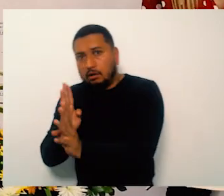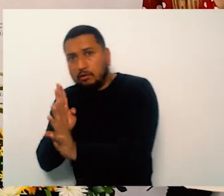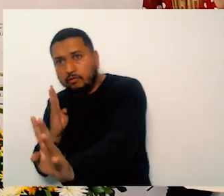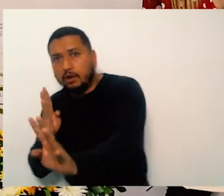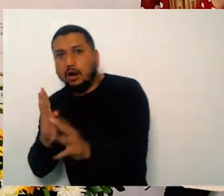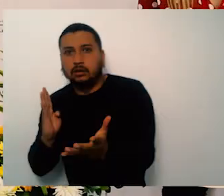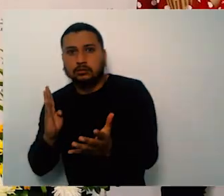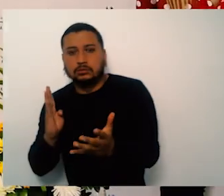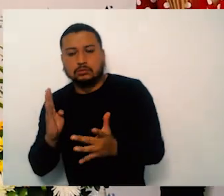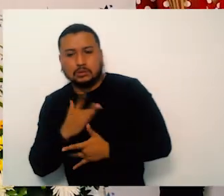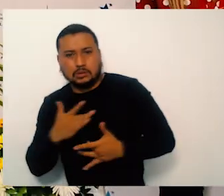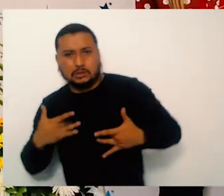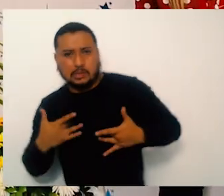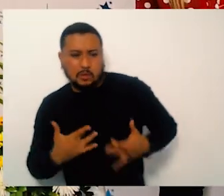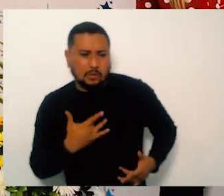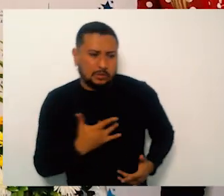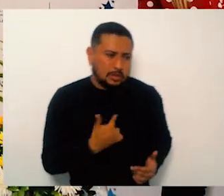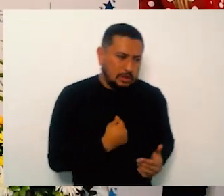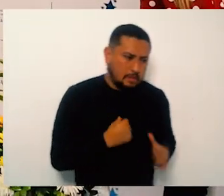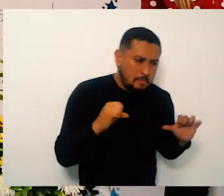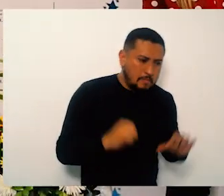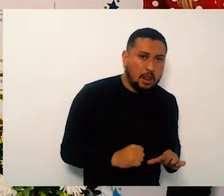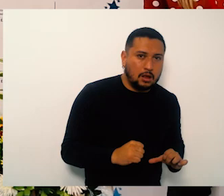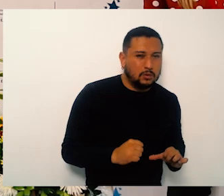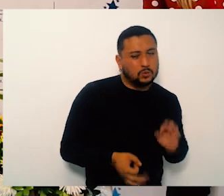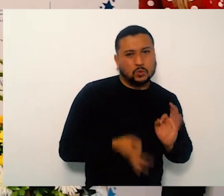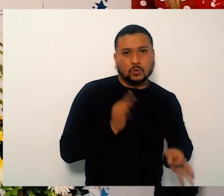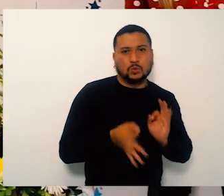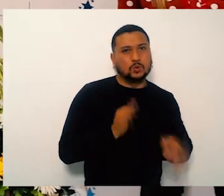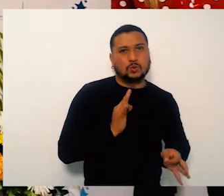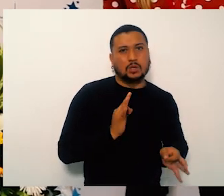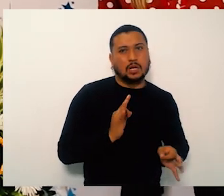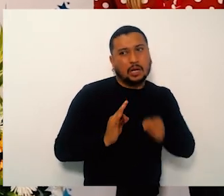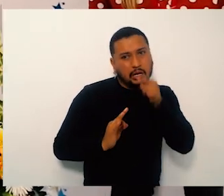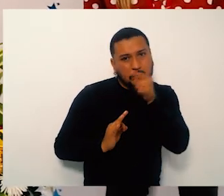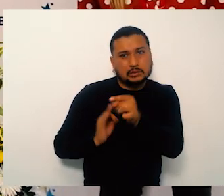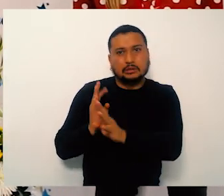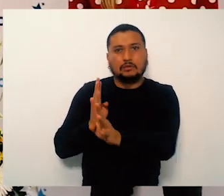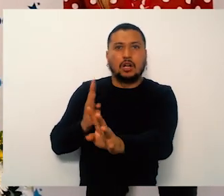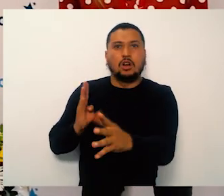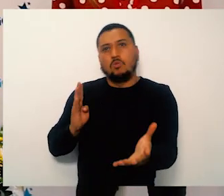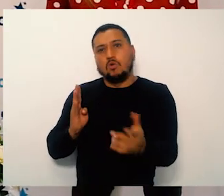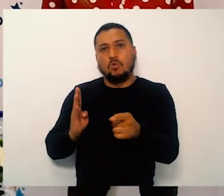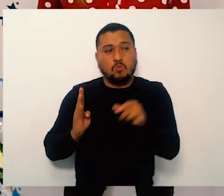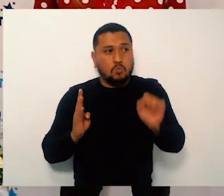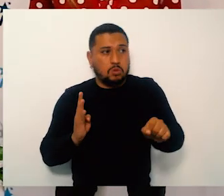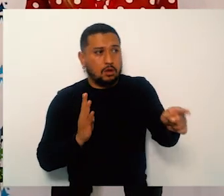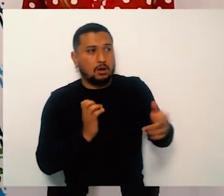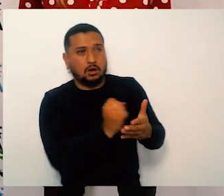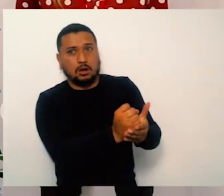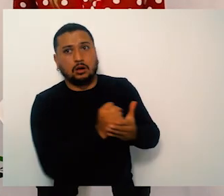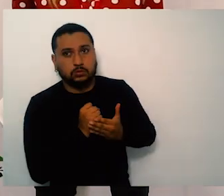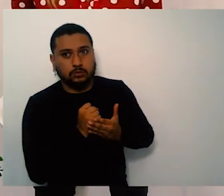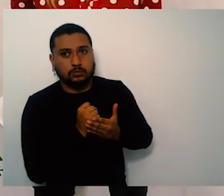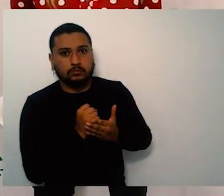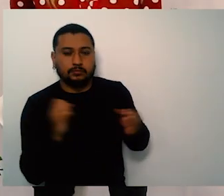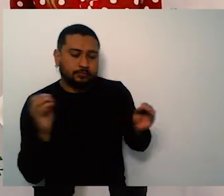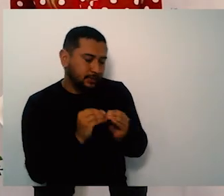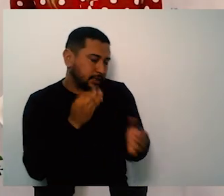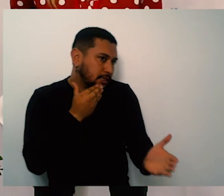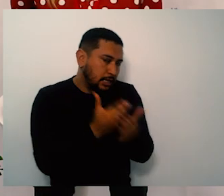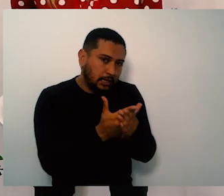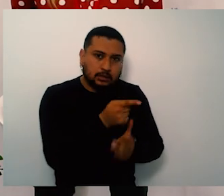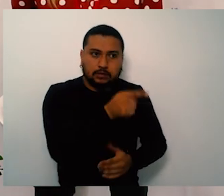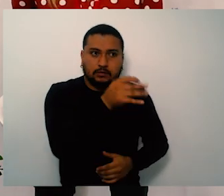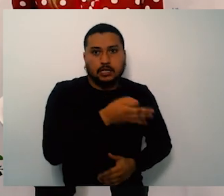cuando inauguramos Manuela también tuvimos un desayuno allá con las EPS y a veces el